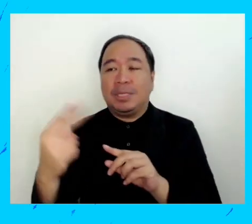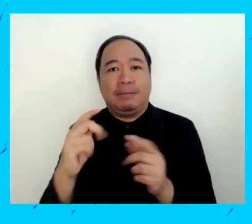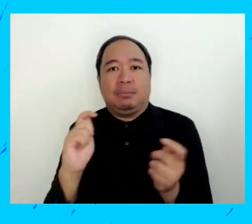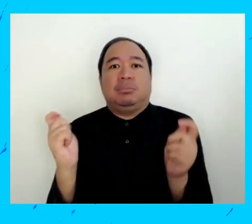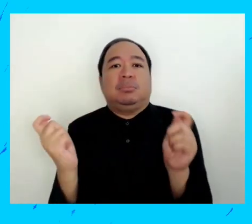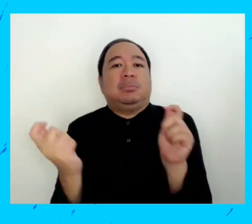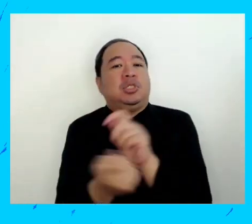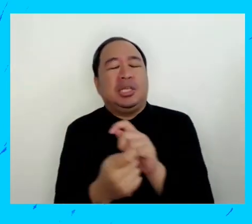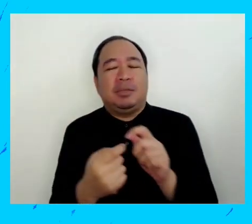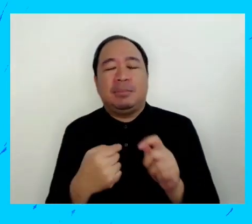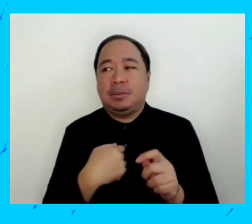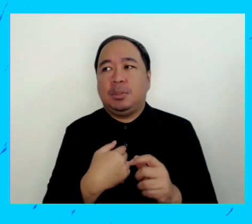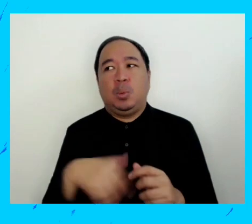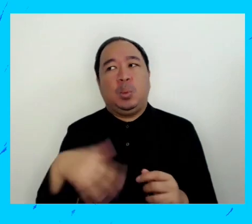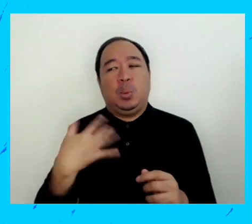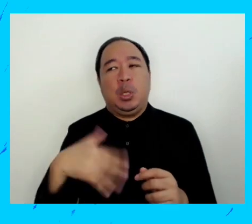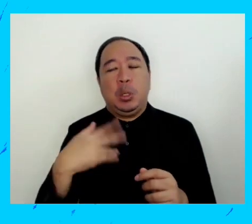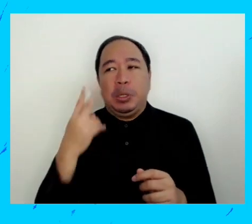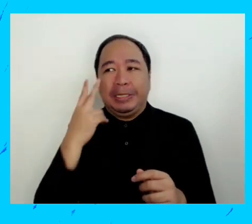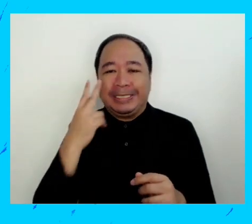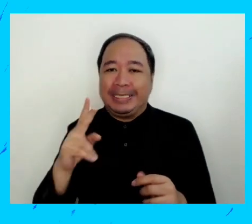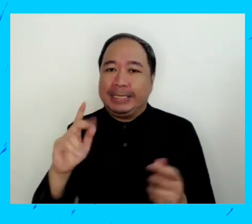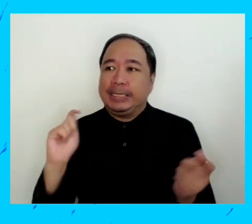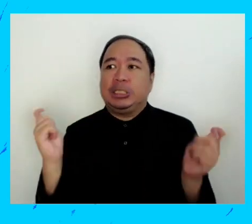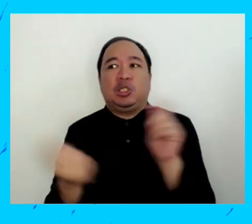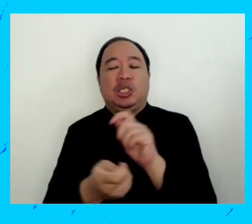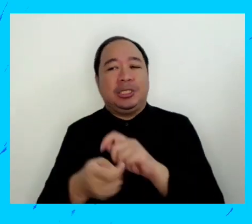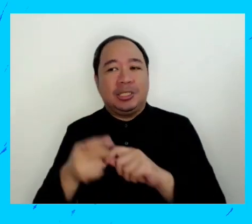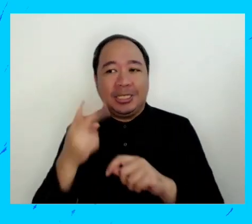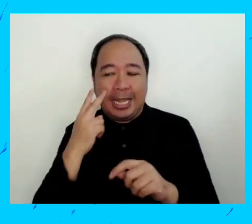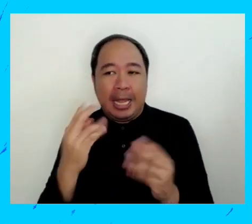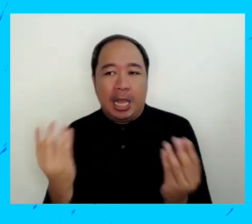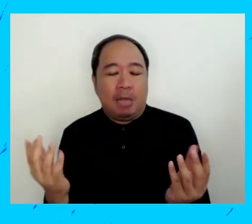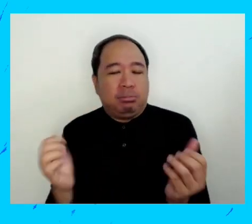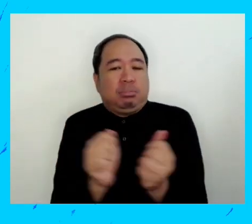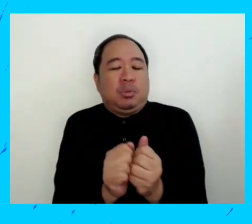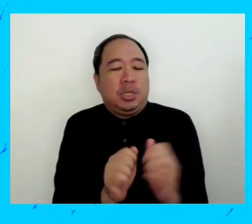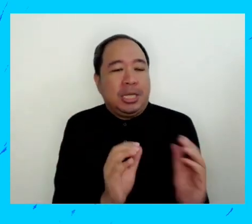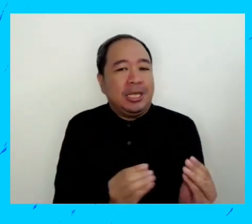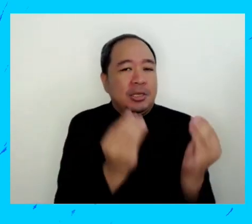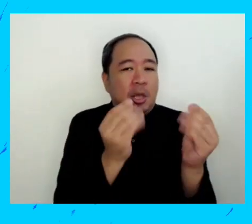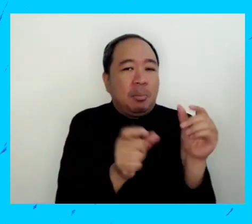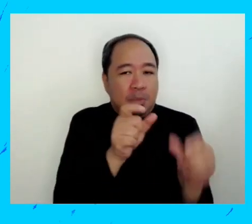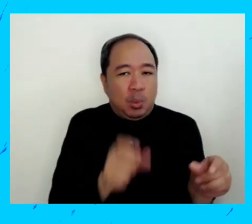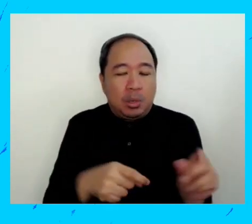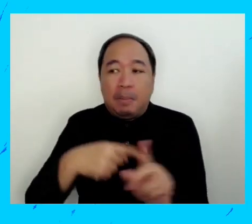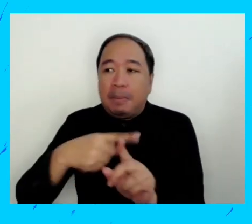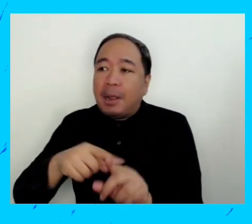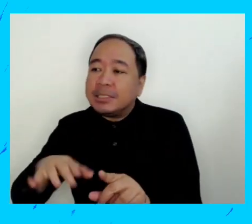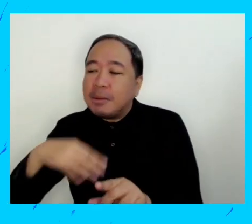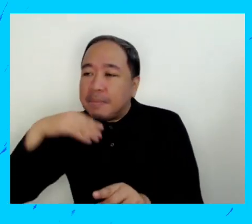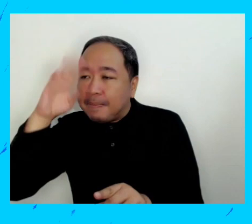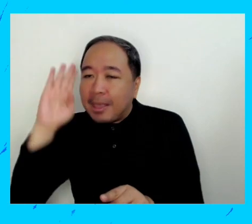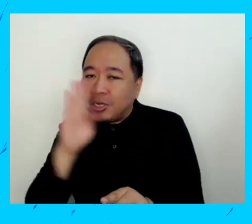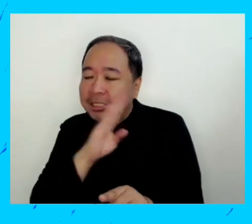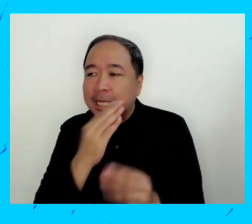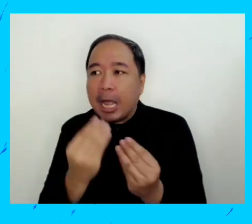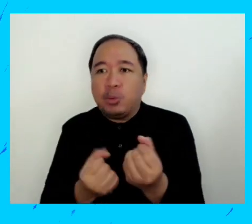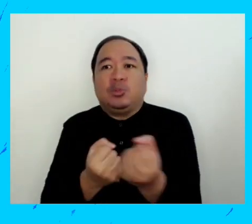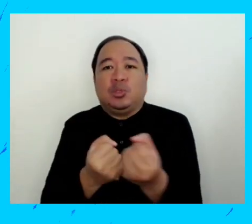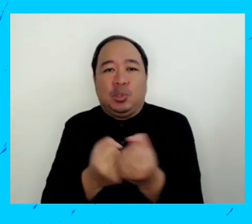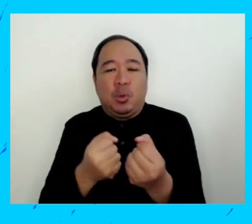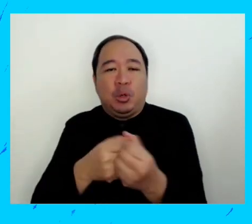comportamiento cambia a lo largo del camino. Y eso es algo muy interesante. Ese cambio no solamente